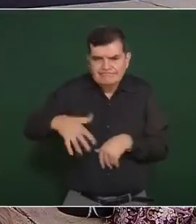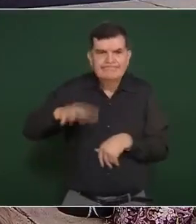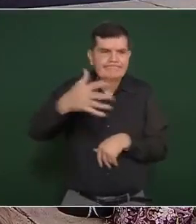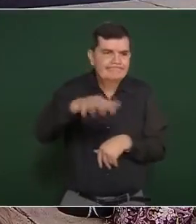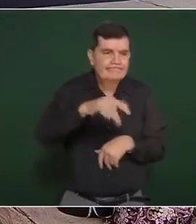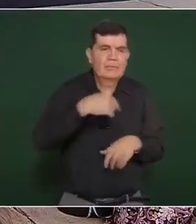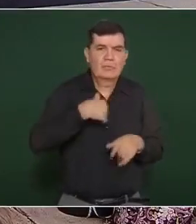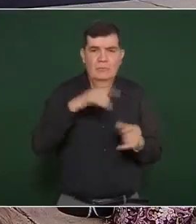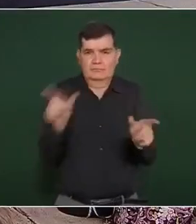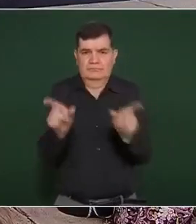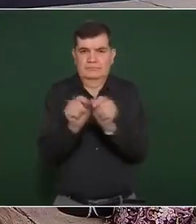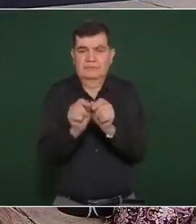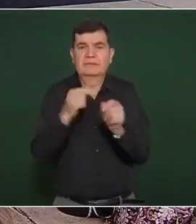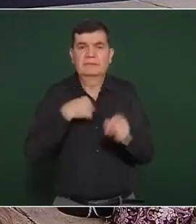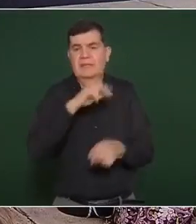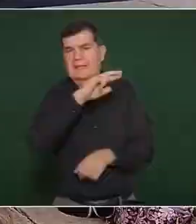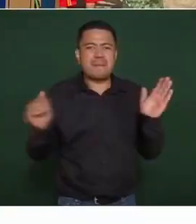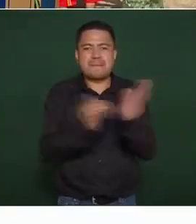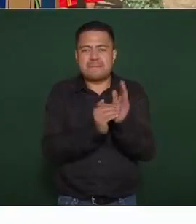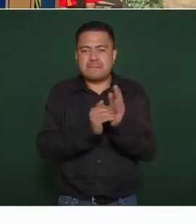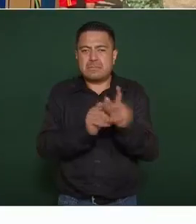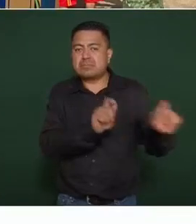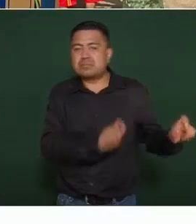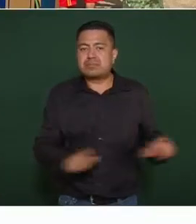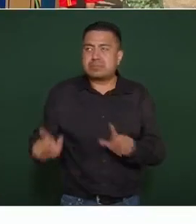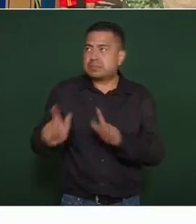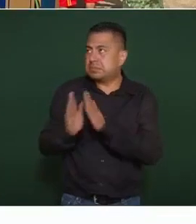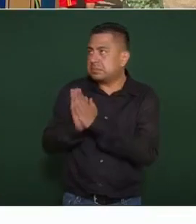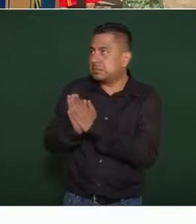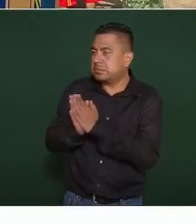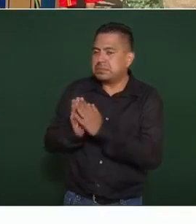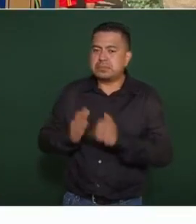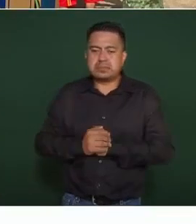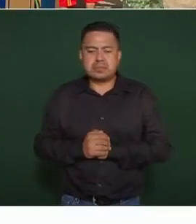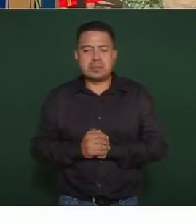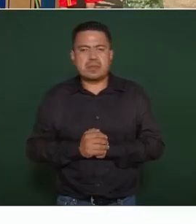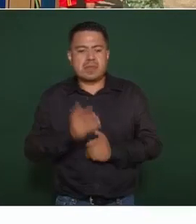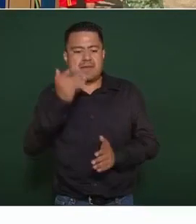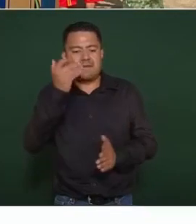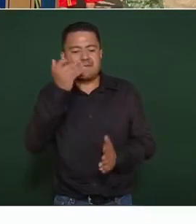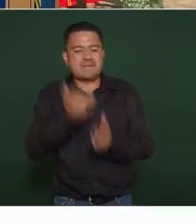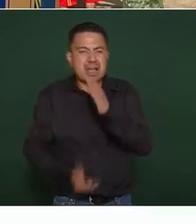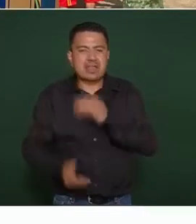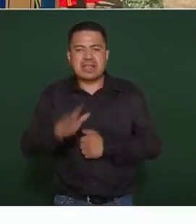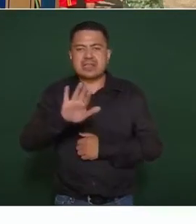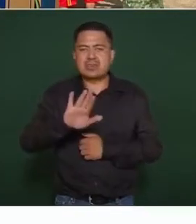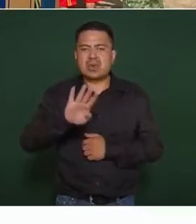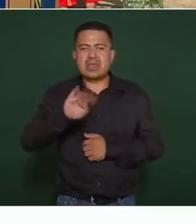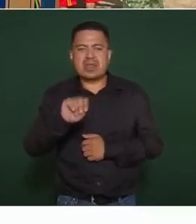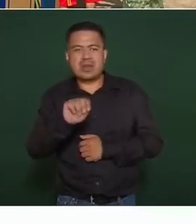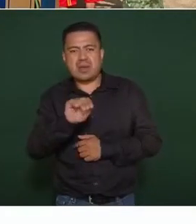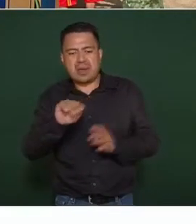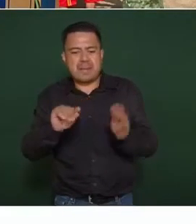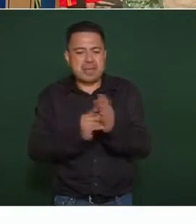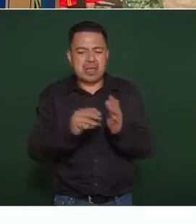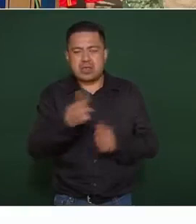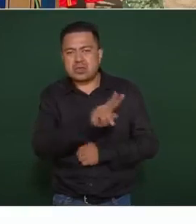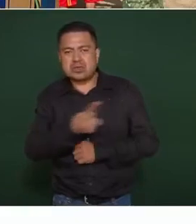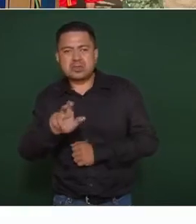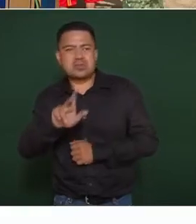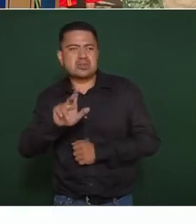gabinete y a la gobernadora Evelyn Salgado Pineda, López Obrador dijo que hasta el momento se han entregado 190.750